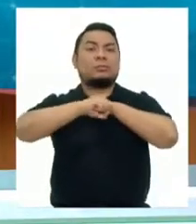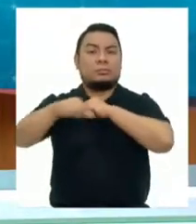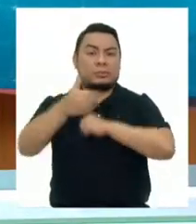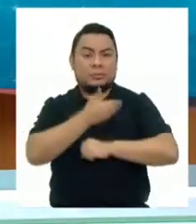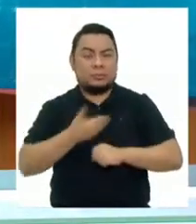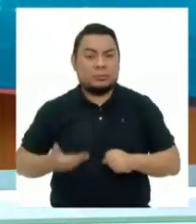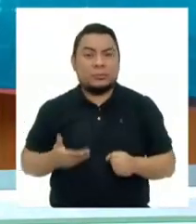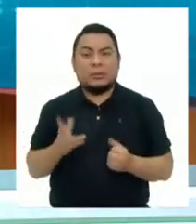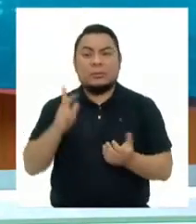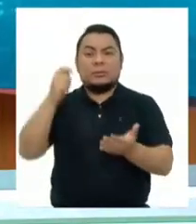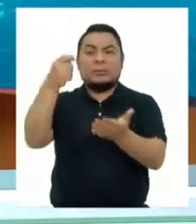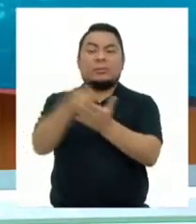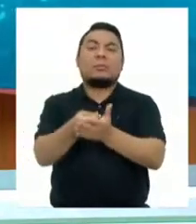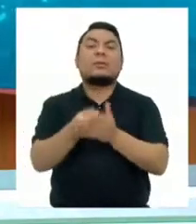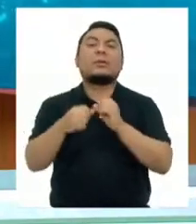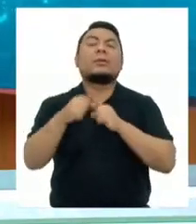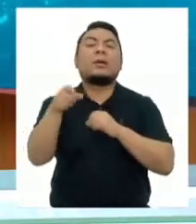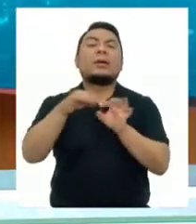vaya a medios regionales.